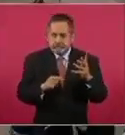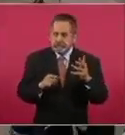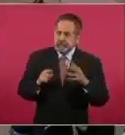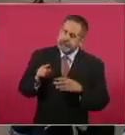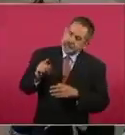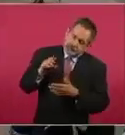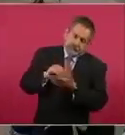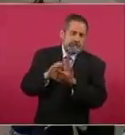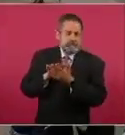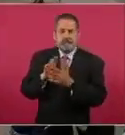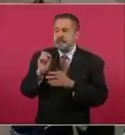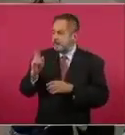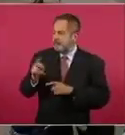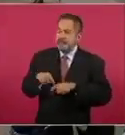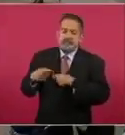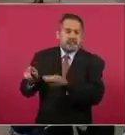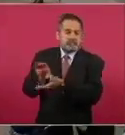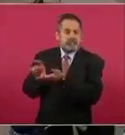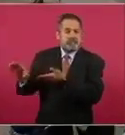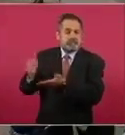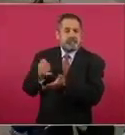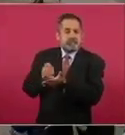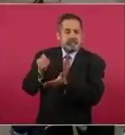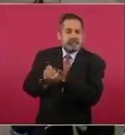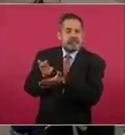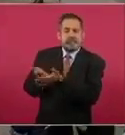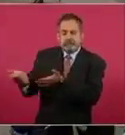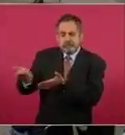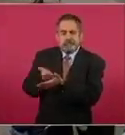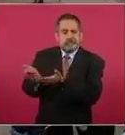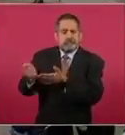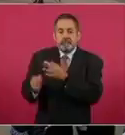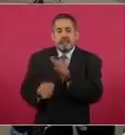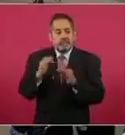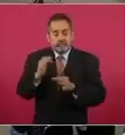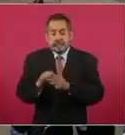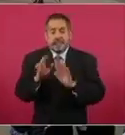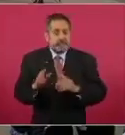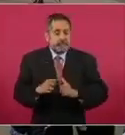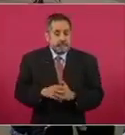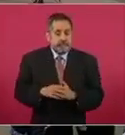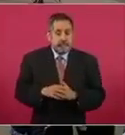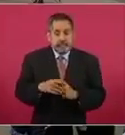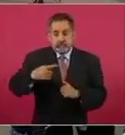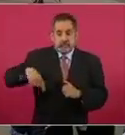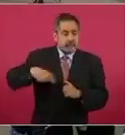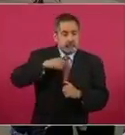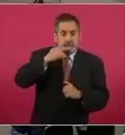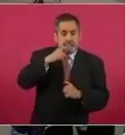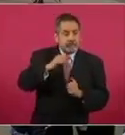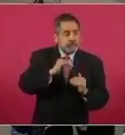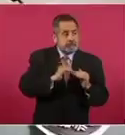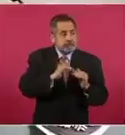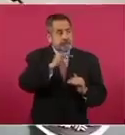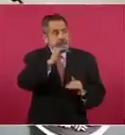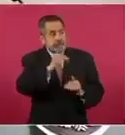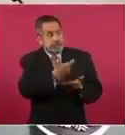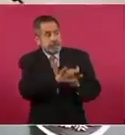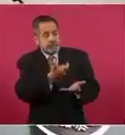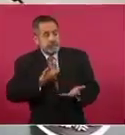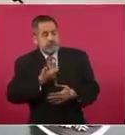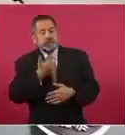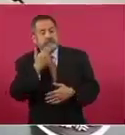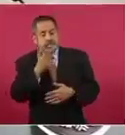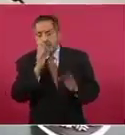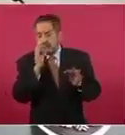fiscalización ni en la auditoría, pero sí podemos observar que hay un ligero crecimiento en la recaudación, porque esas